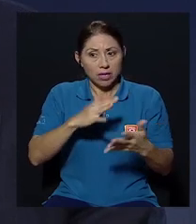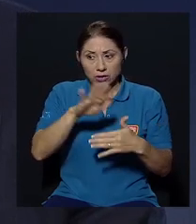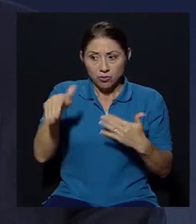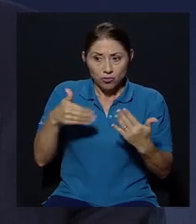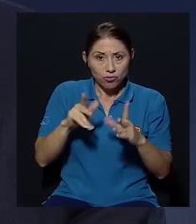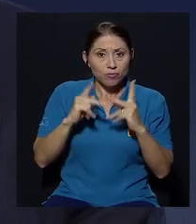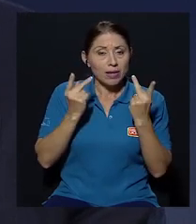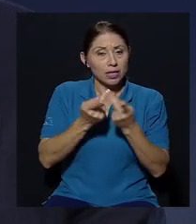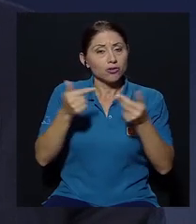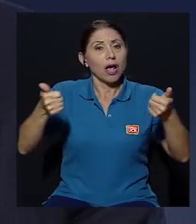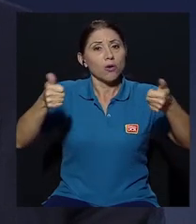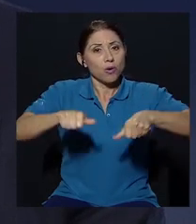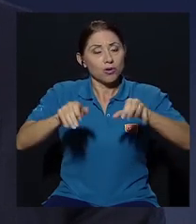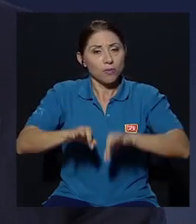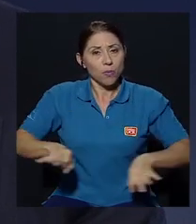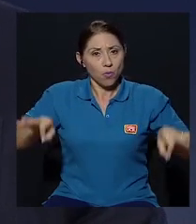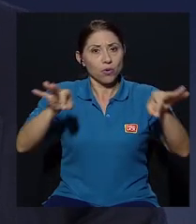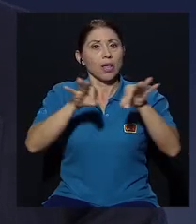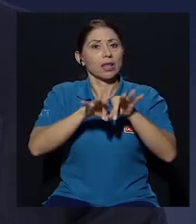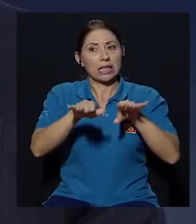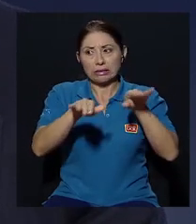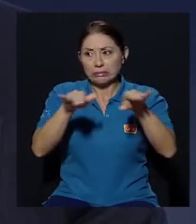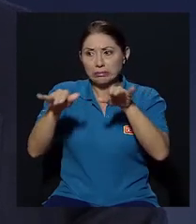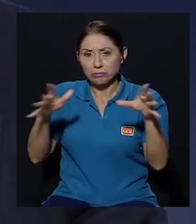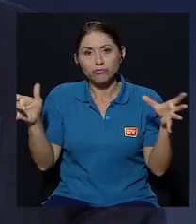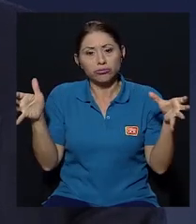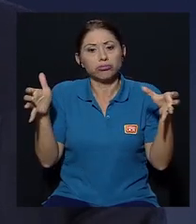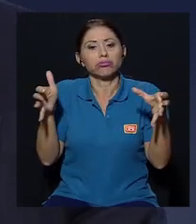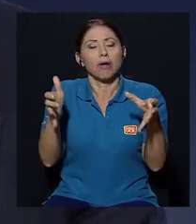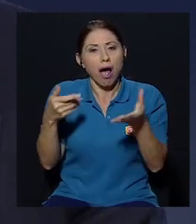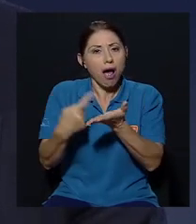después de una convocatoria que se les hiciera